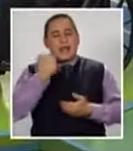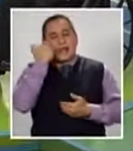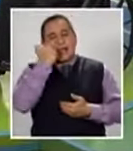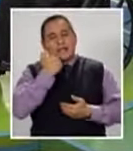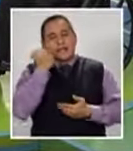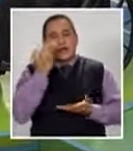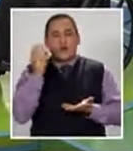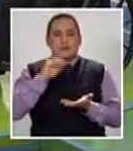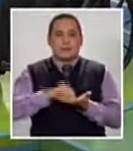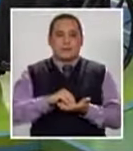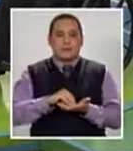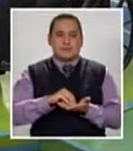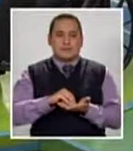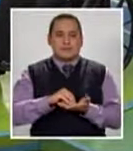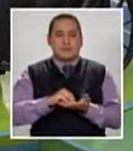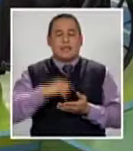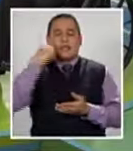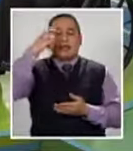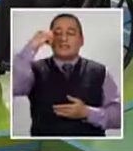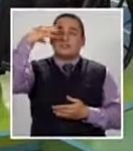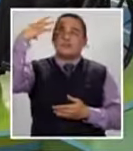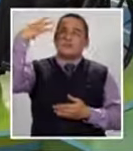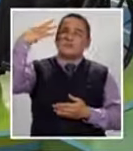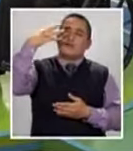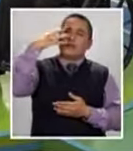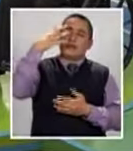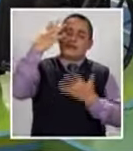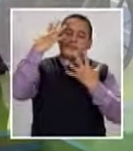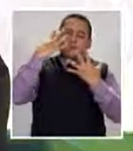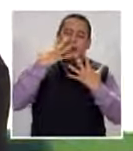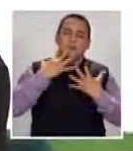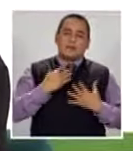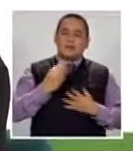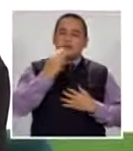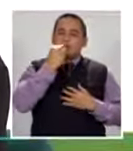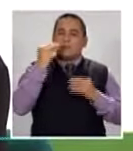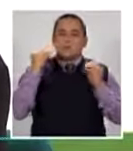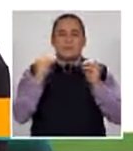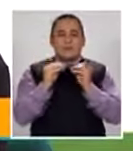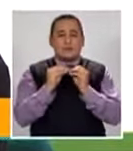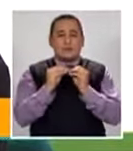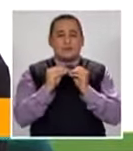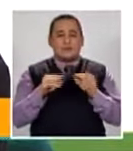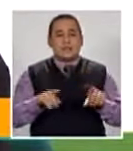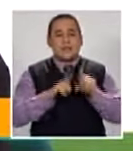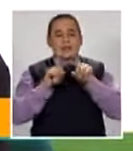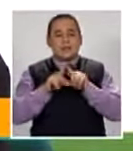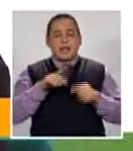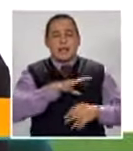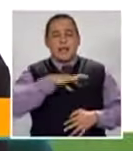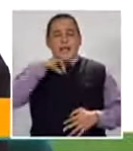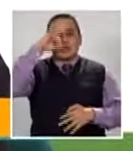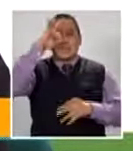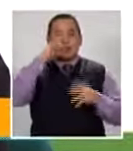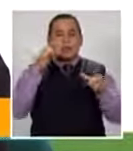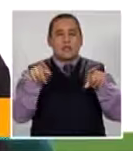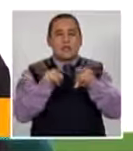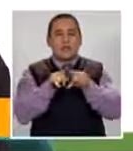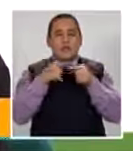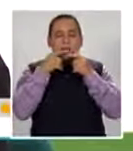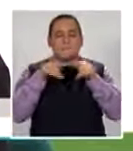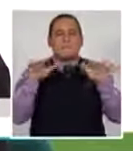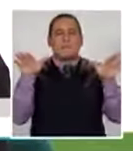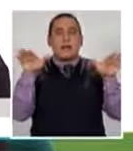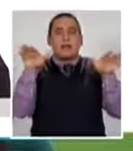acaricien Otra vez El sol brilla Caen mis besos Por tus besos Las almas Se fueron A manera de